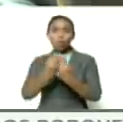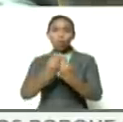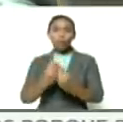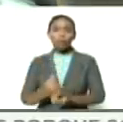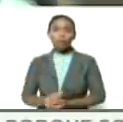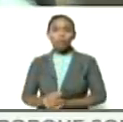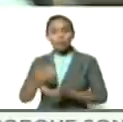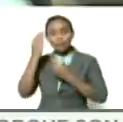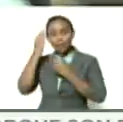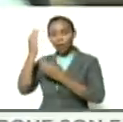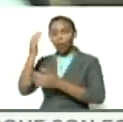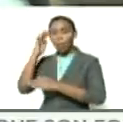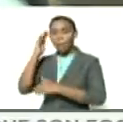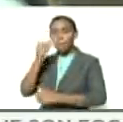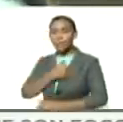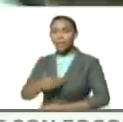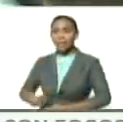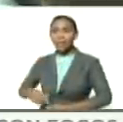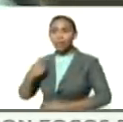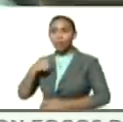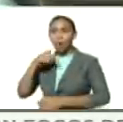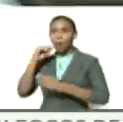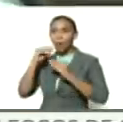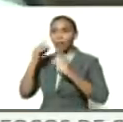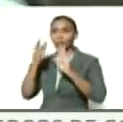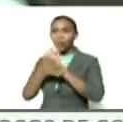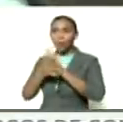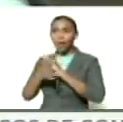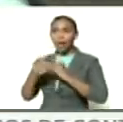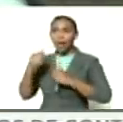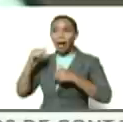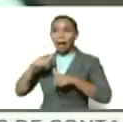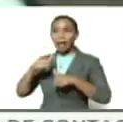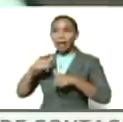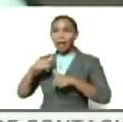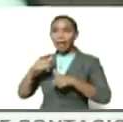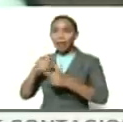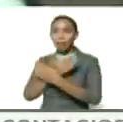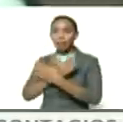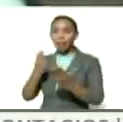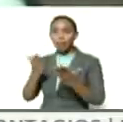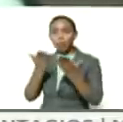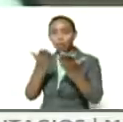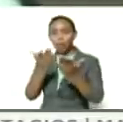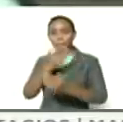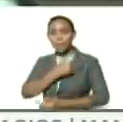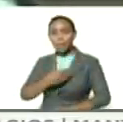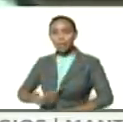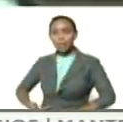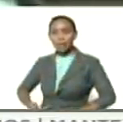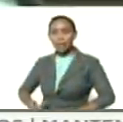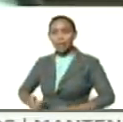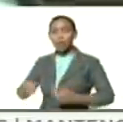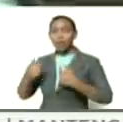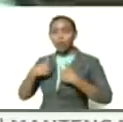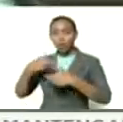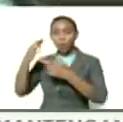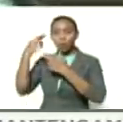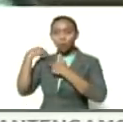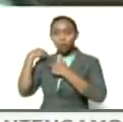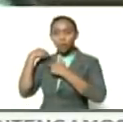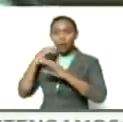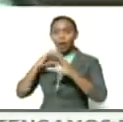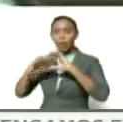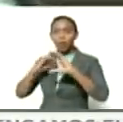saludos presidente por acá le habla Doris Briceño a total disposición de usted presidente soy la responsable de la